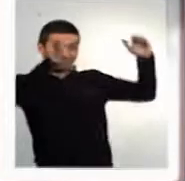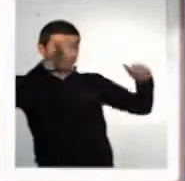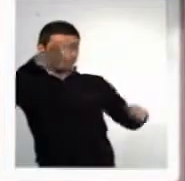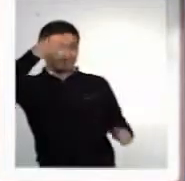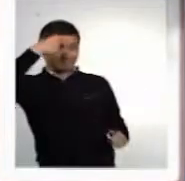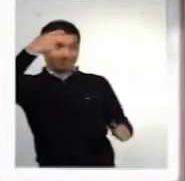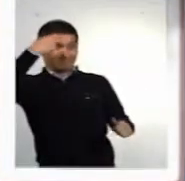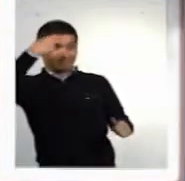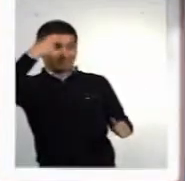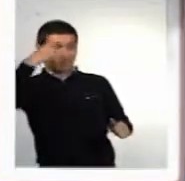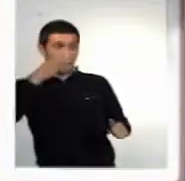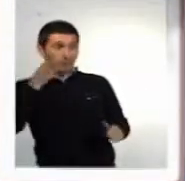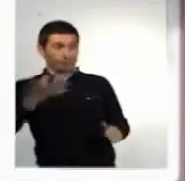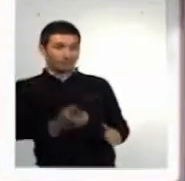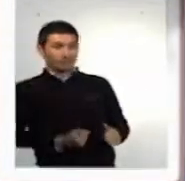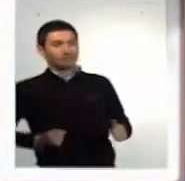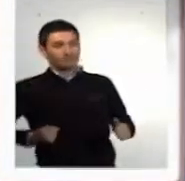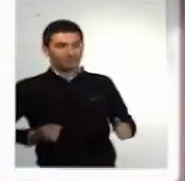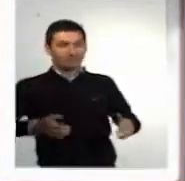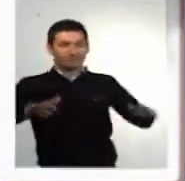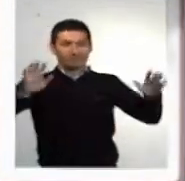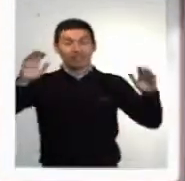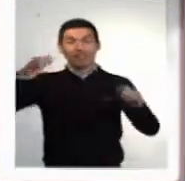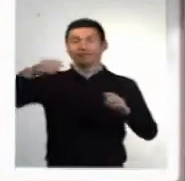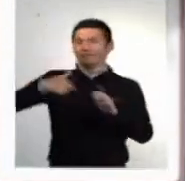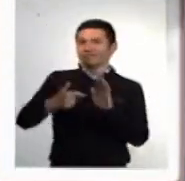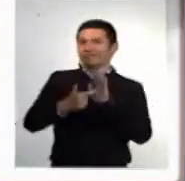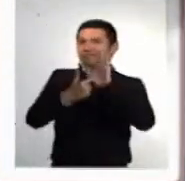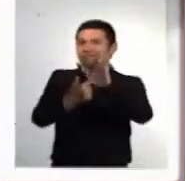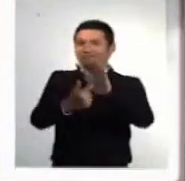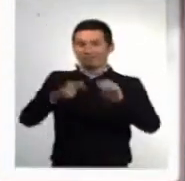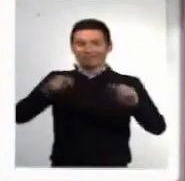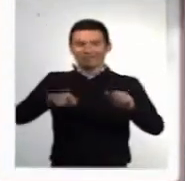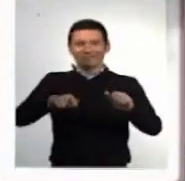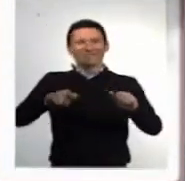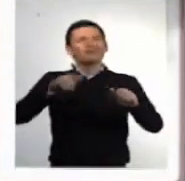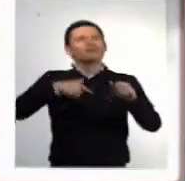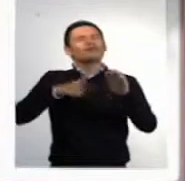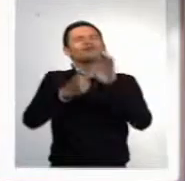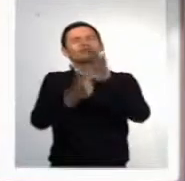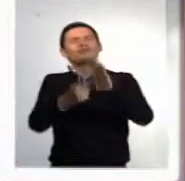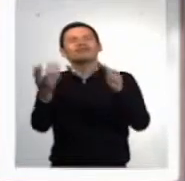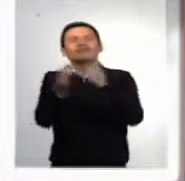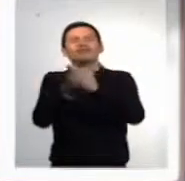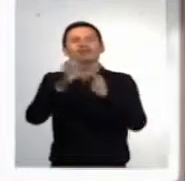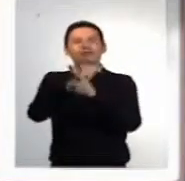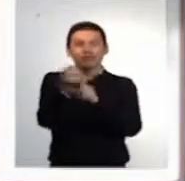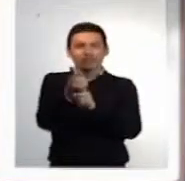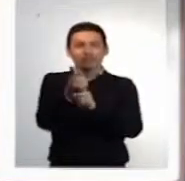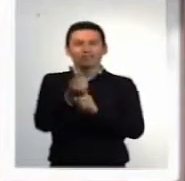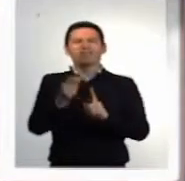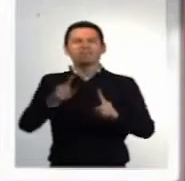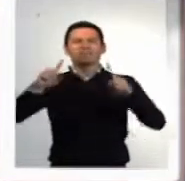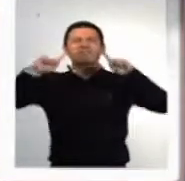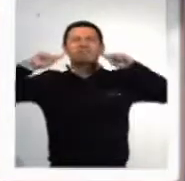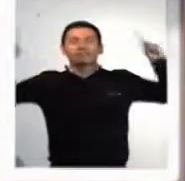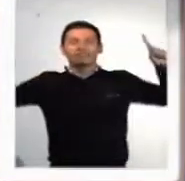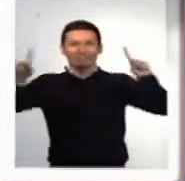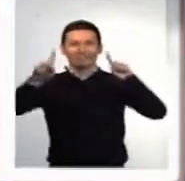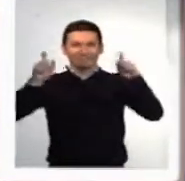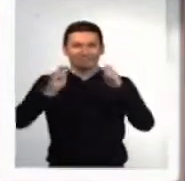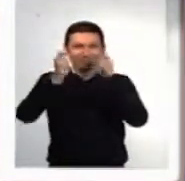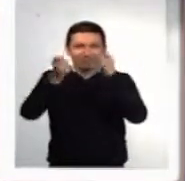masculino. Pues sí, amigos, tengo el placer de presentar este programa de inclusión social. ¿A quién le importa? Un programa